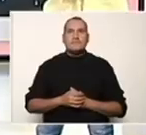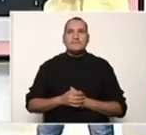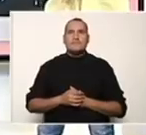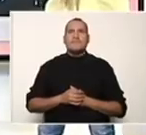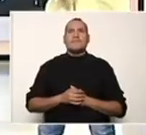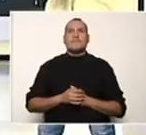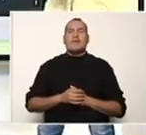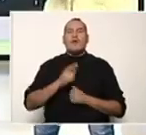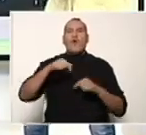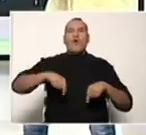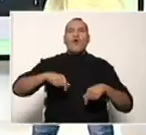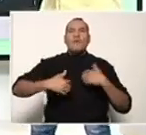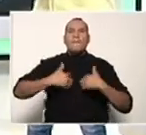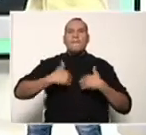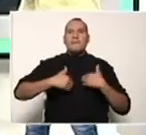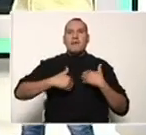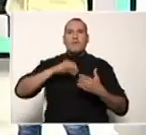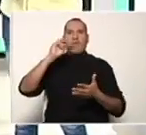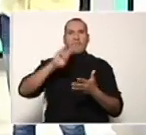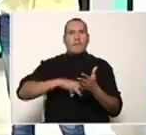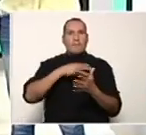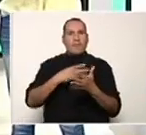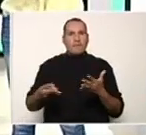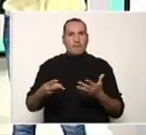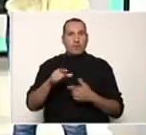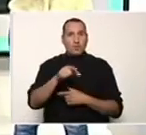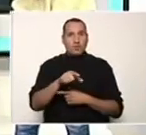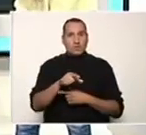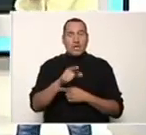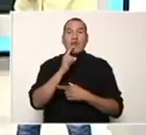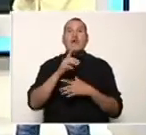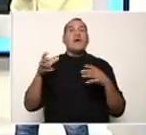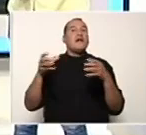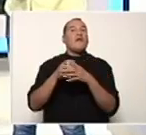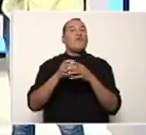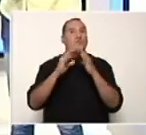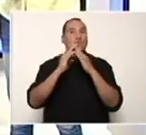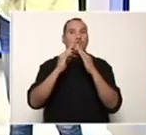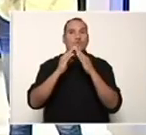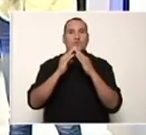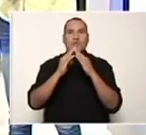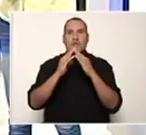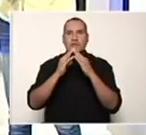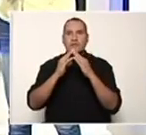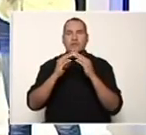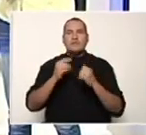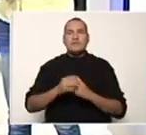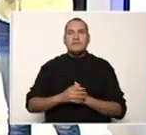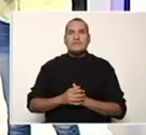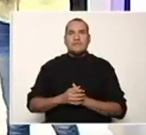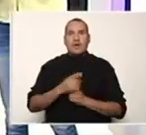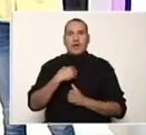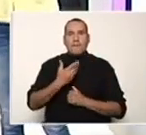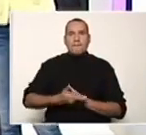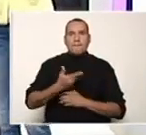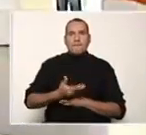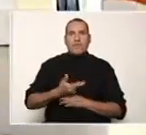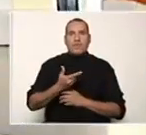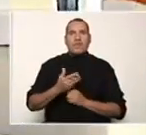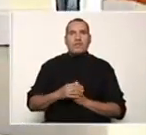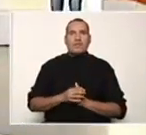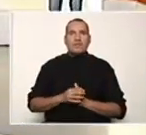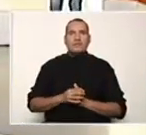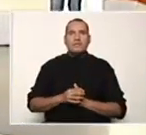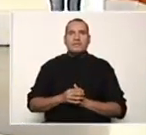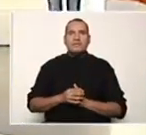Miércoles de Matemáticas para la Vida. Seguramente ustedes ya están reunidos en casa para disfrutar del contenido de hoy, porque la clase será interesante, Yoseli. Tenemos que